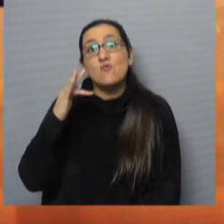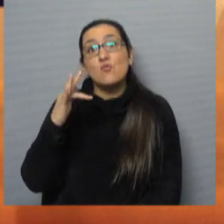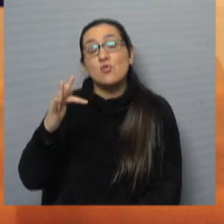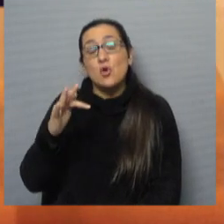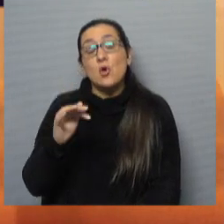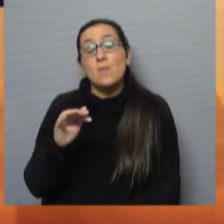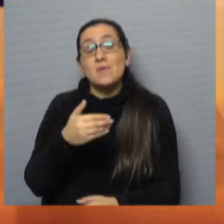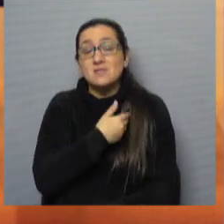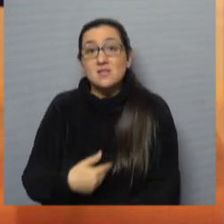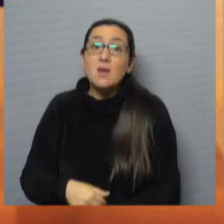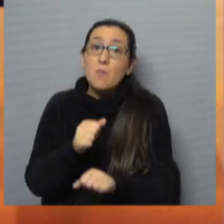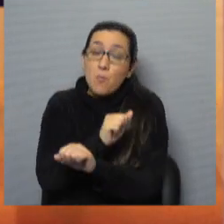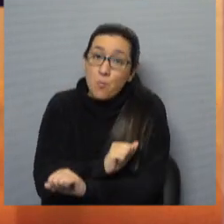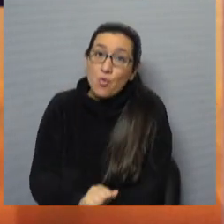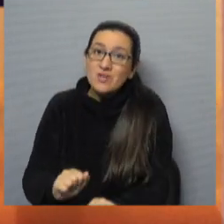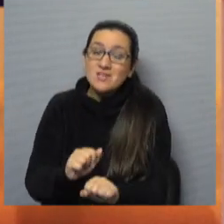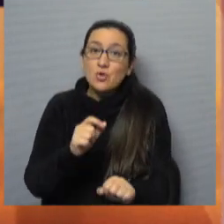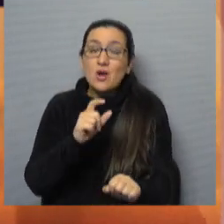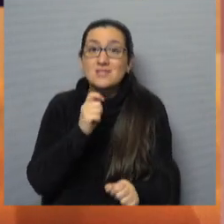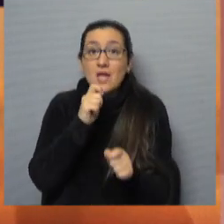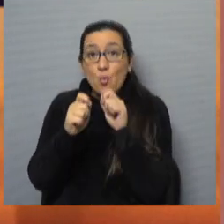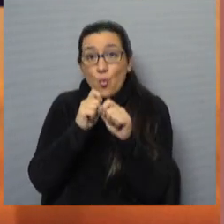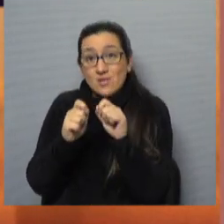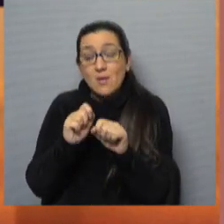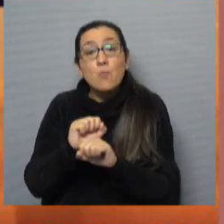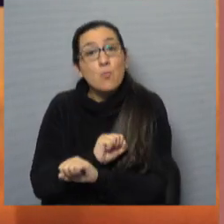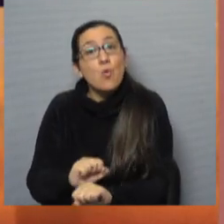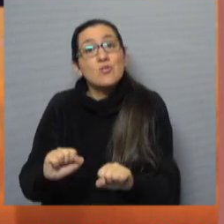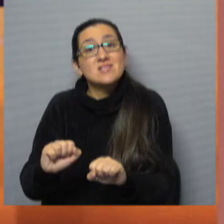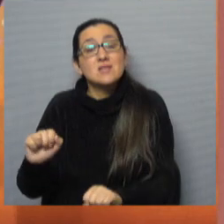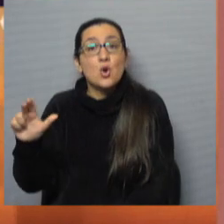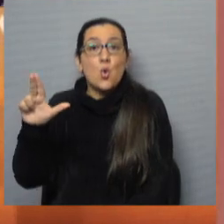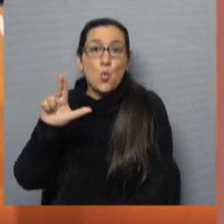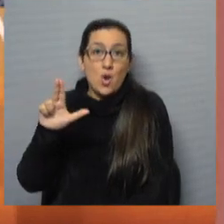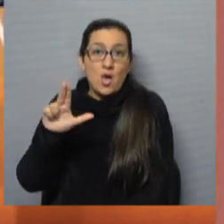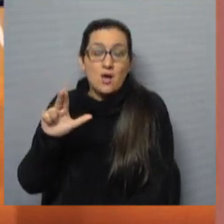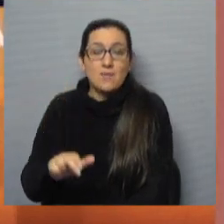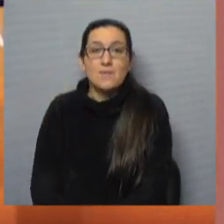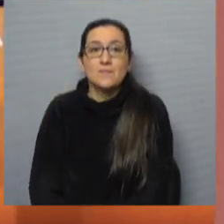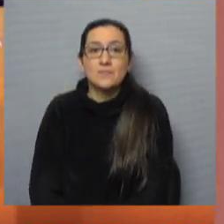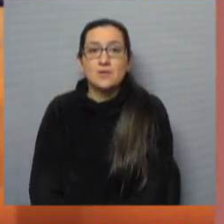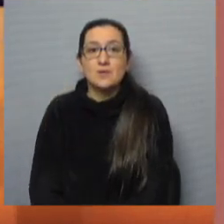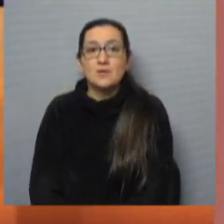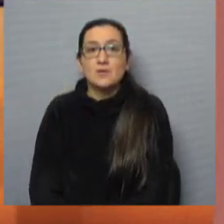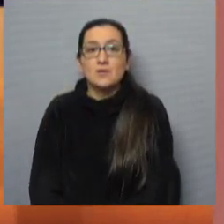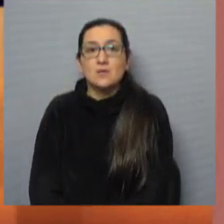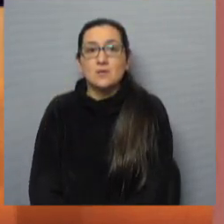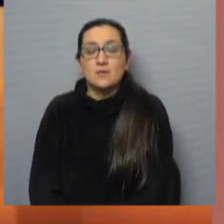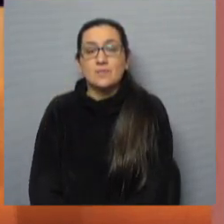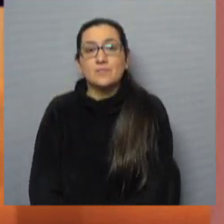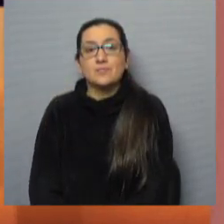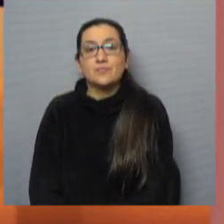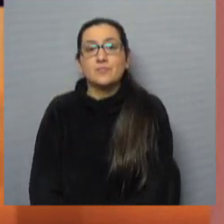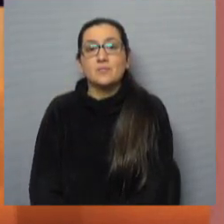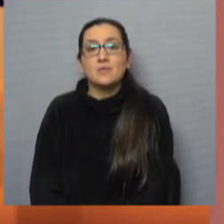podría llegar a ser Lula. Más allá, vos recién nombrabas, Itamaraty siempre ha sido muy independiente del poder de turno, del gobierno de